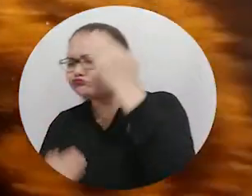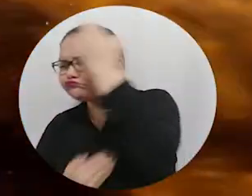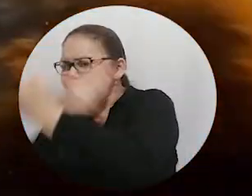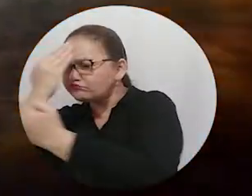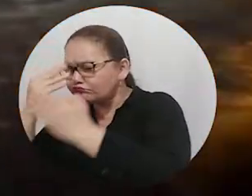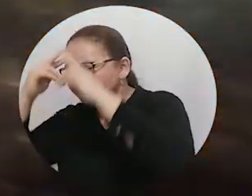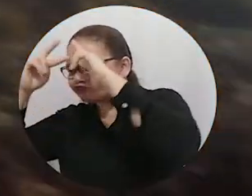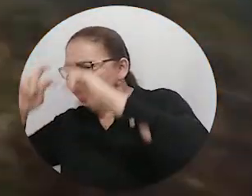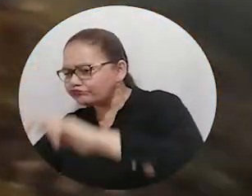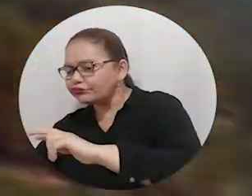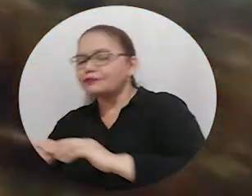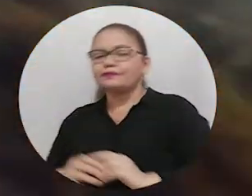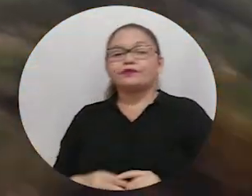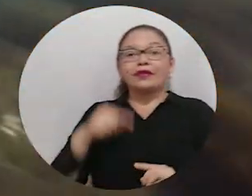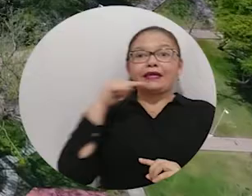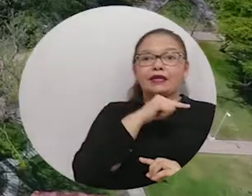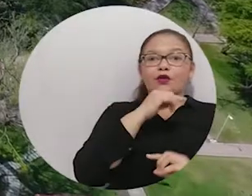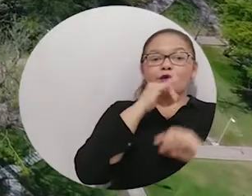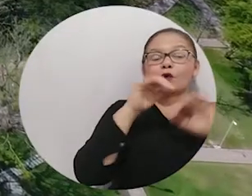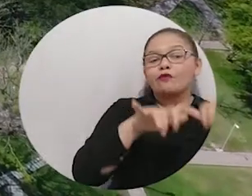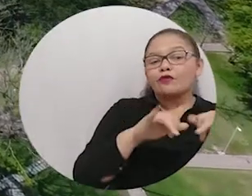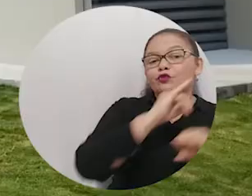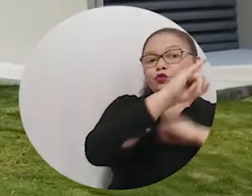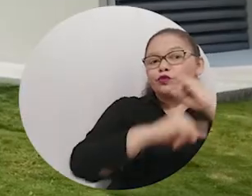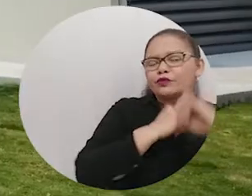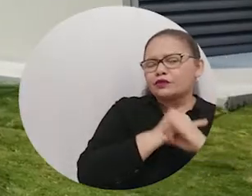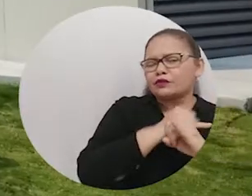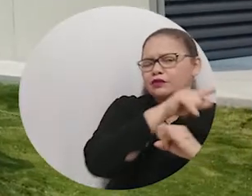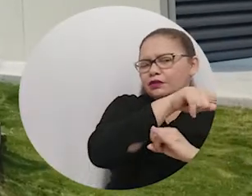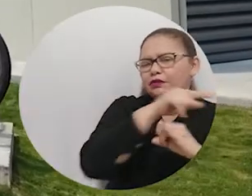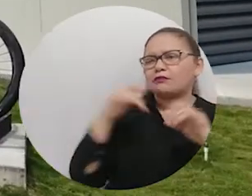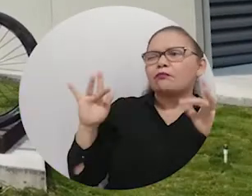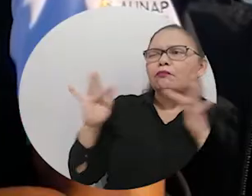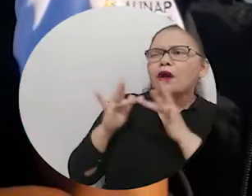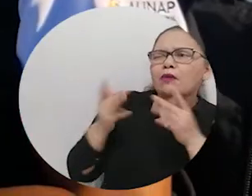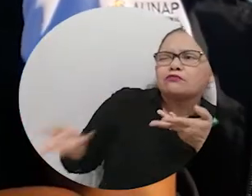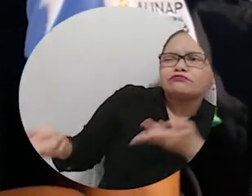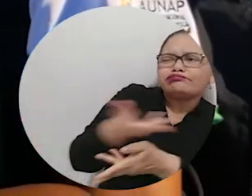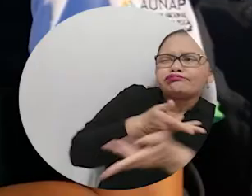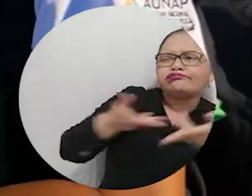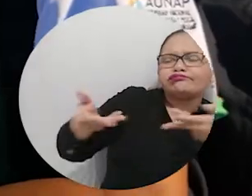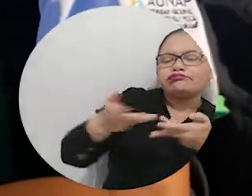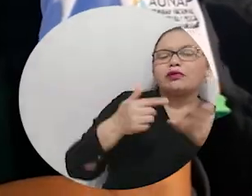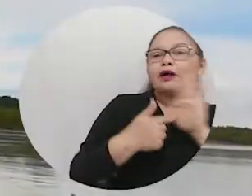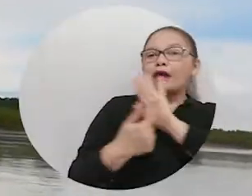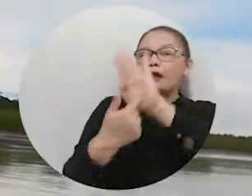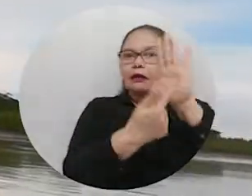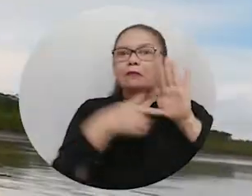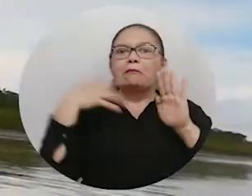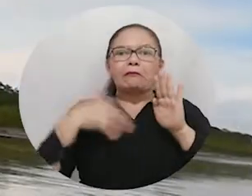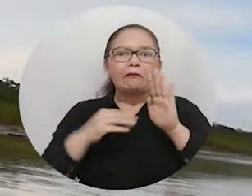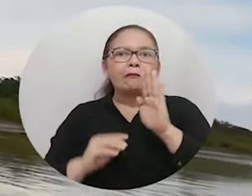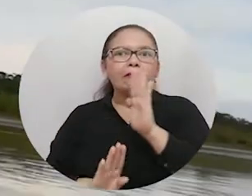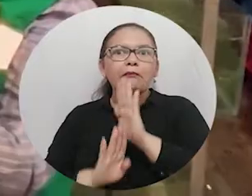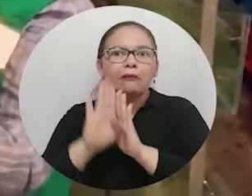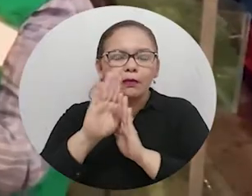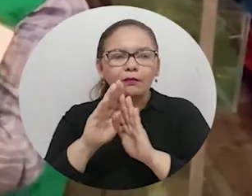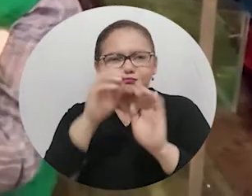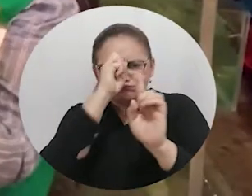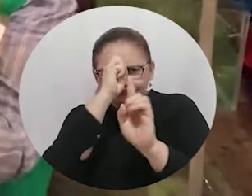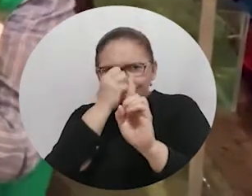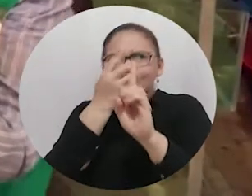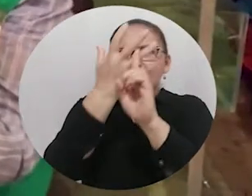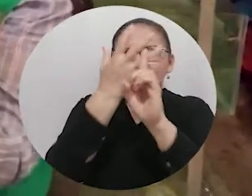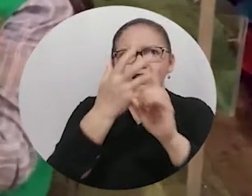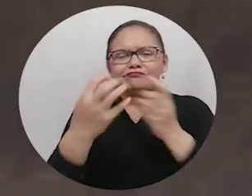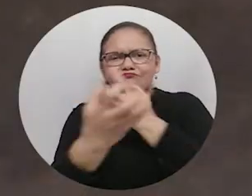alianza, Unimactalena, a través de su Oficina de Relaciones Internacionales, ORI, da muestra del deseo por fortalecer las capacidades científicas